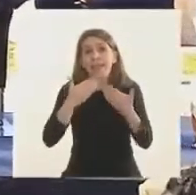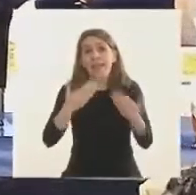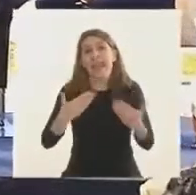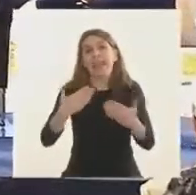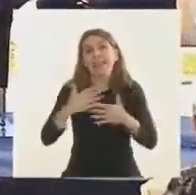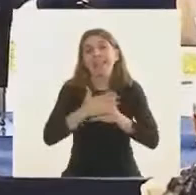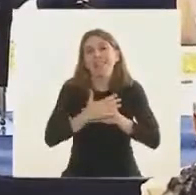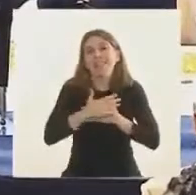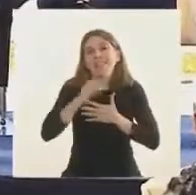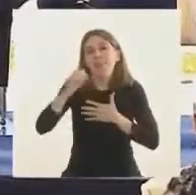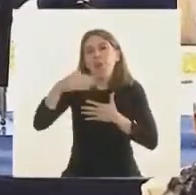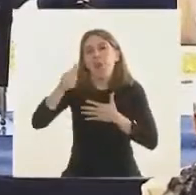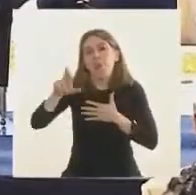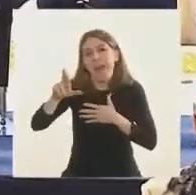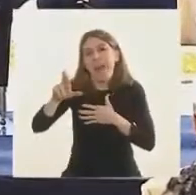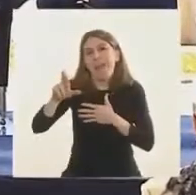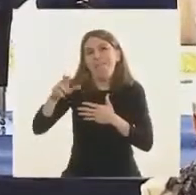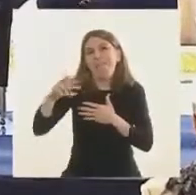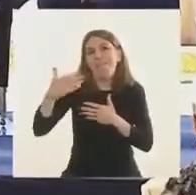querido Omar, por la recepción.